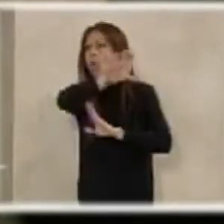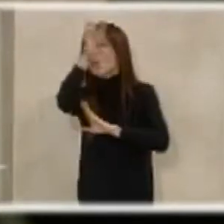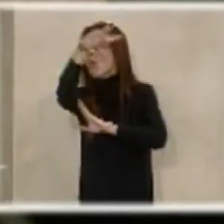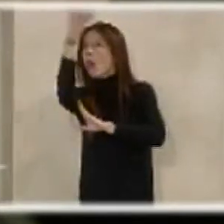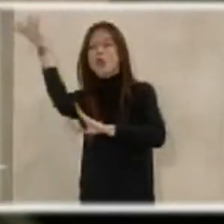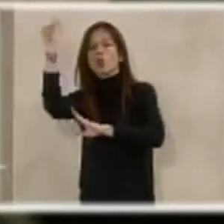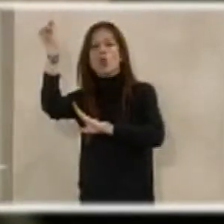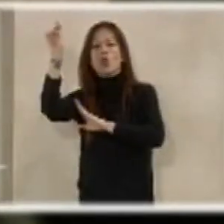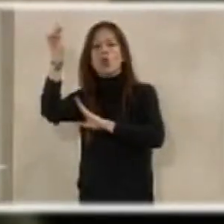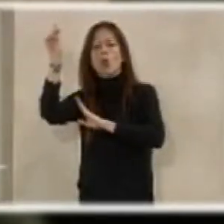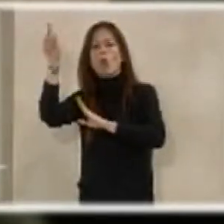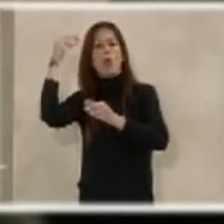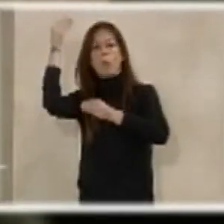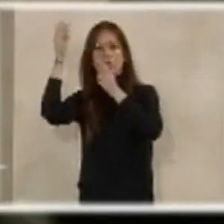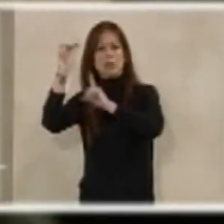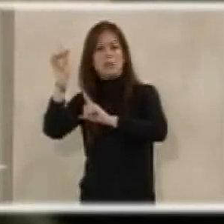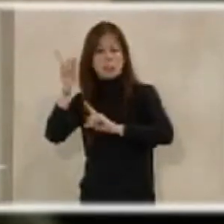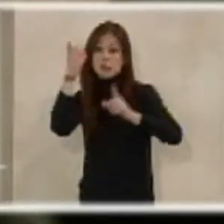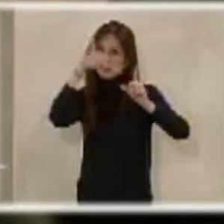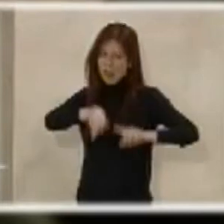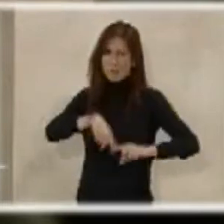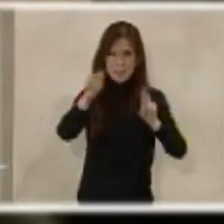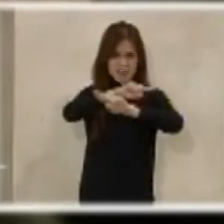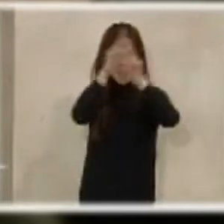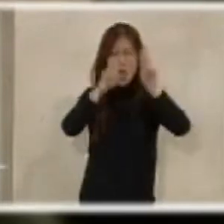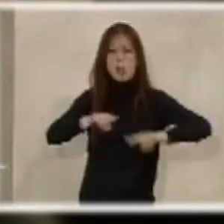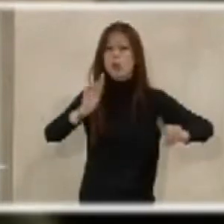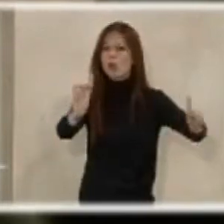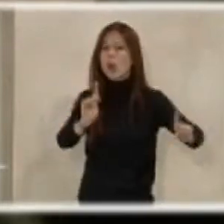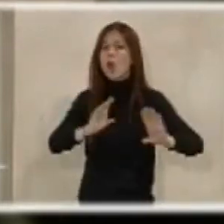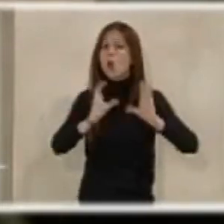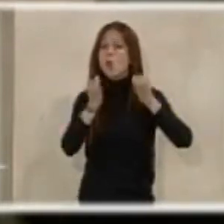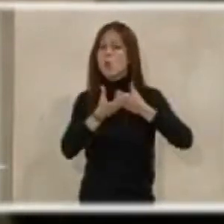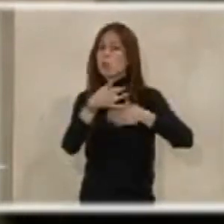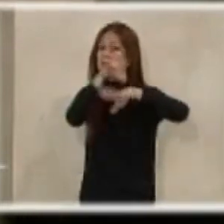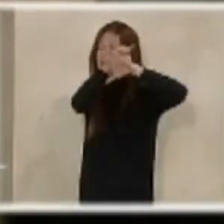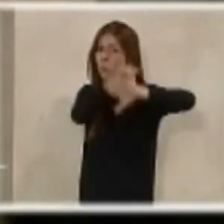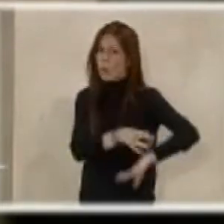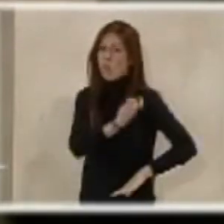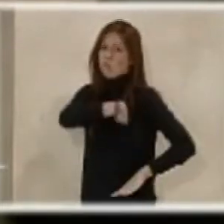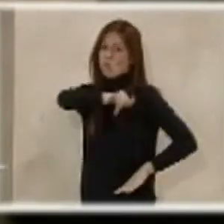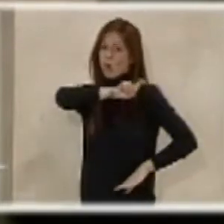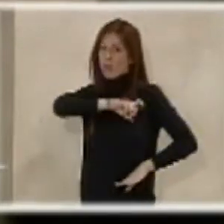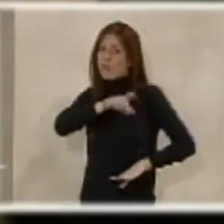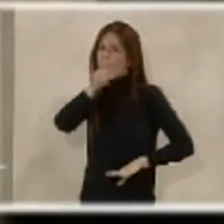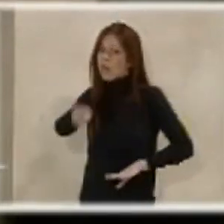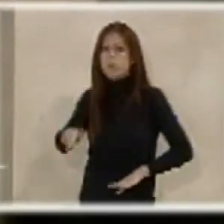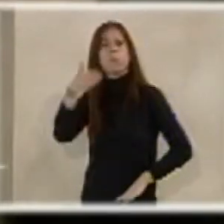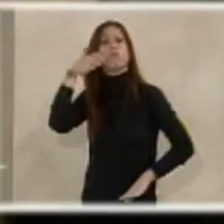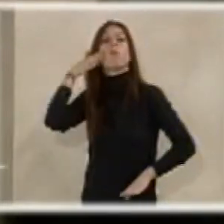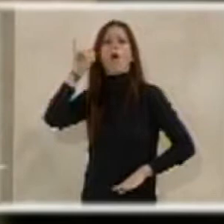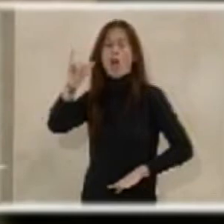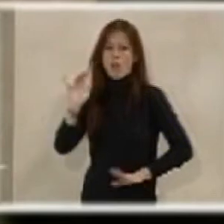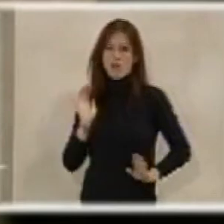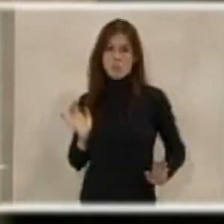el enorme prestigio y a nivel internacional que tienen los cuerpos y fuerzas de seguridad del Estado en